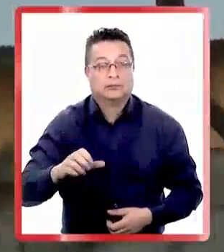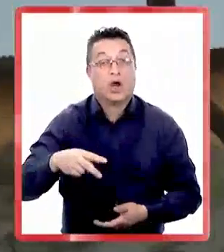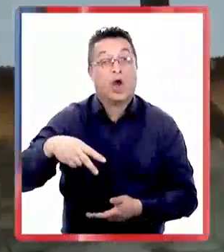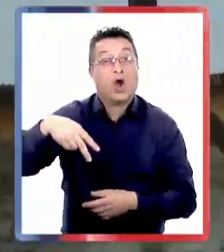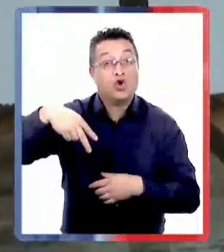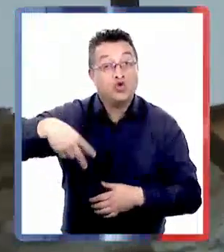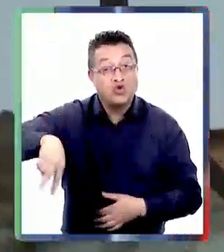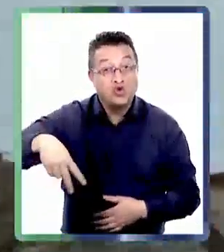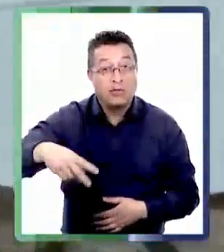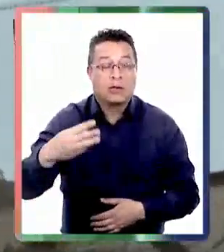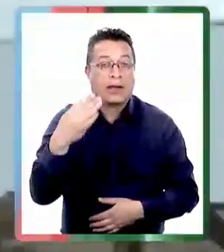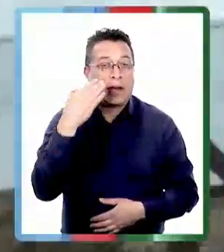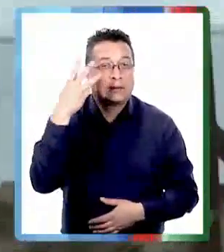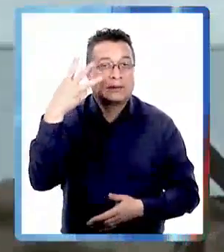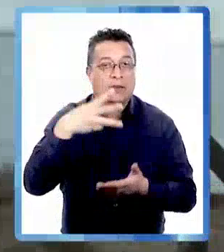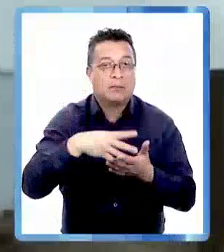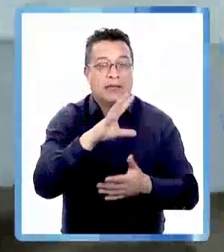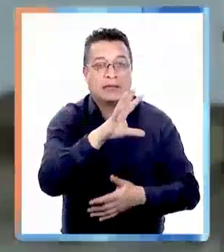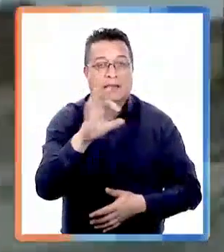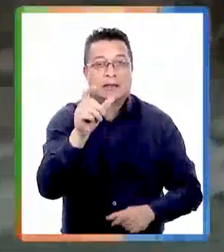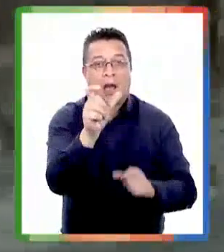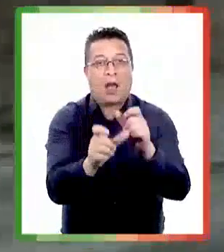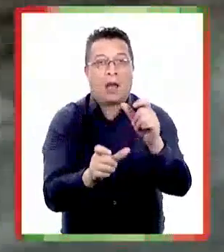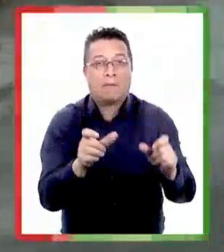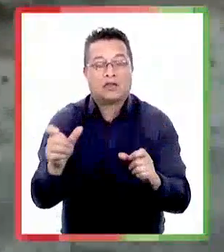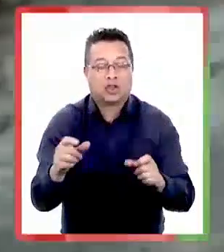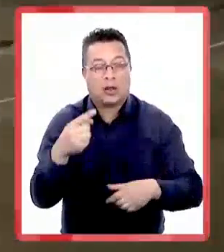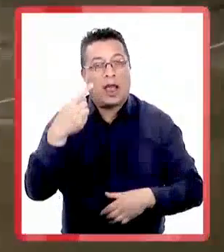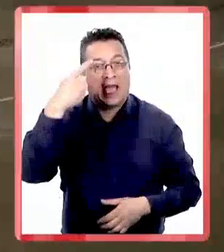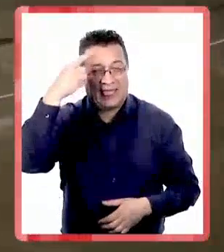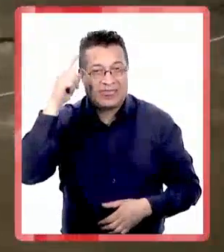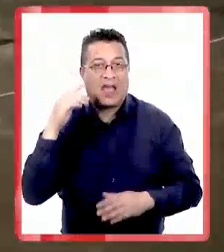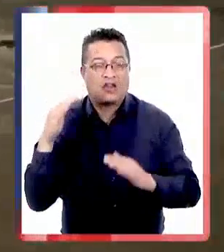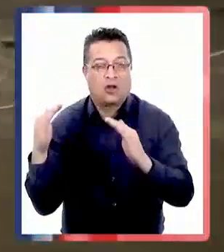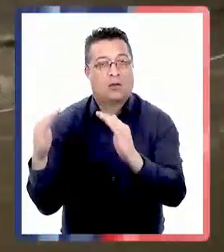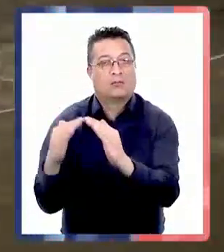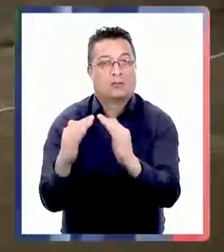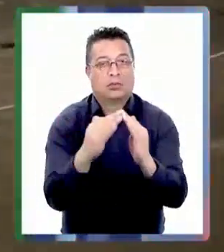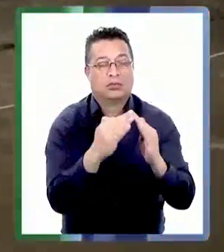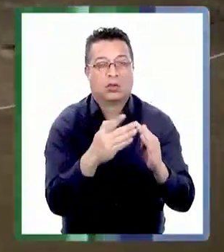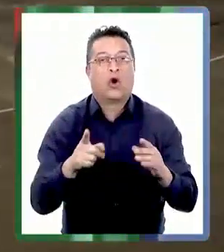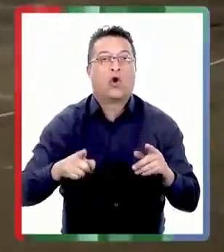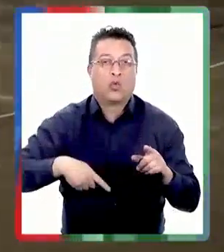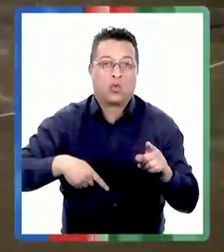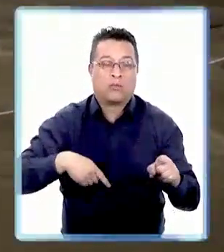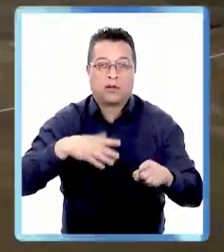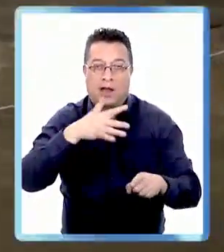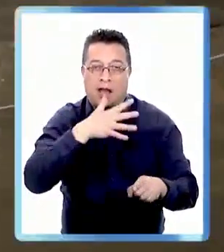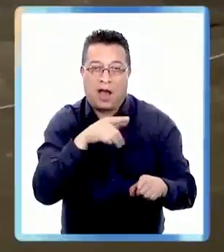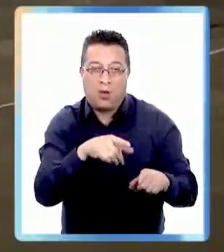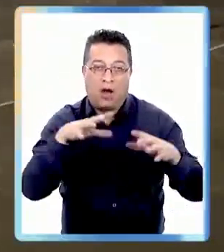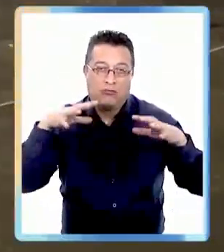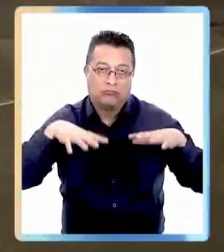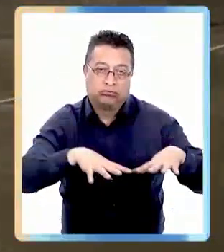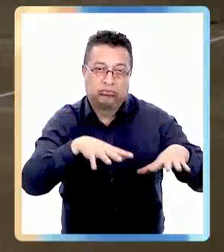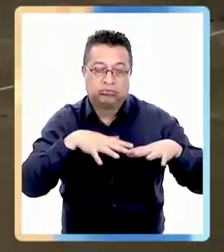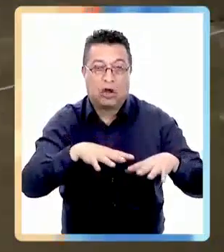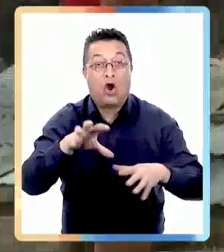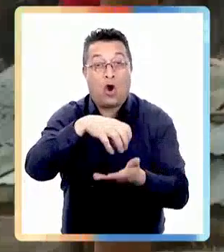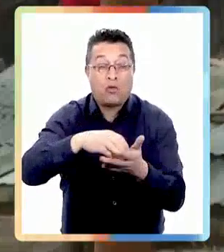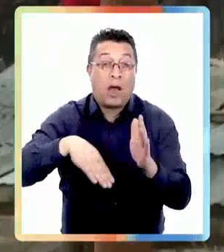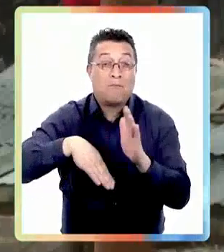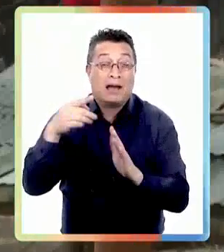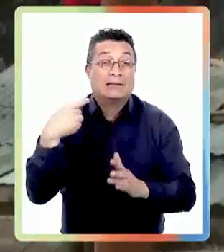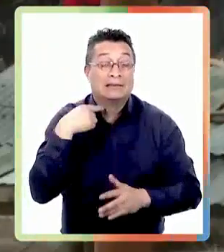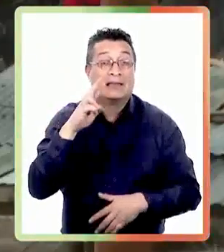reportadas como presuntas desgracias por las policías. En Ñuble, casi 3.500 personas resultaron con